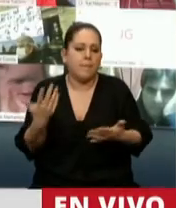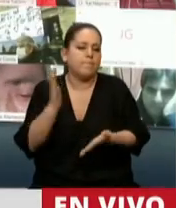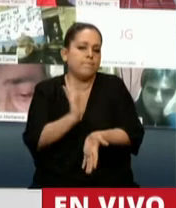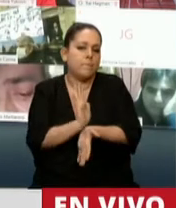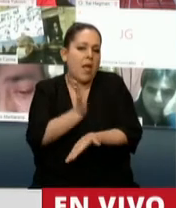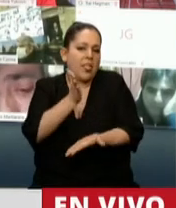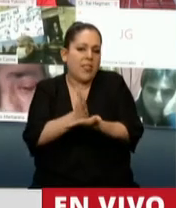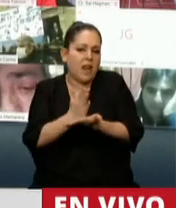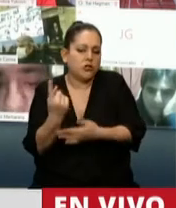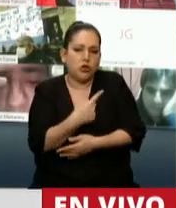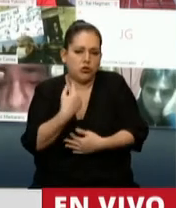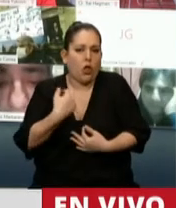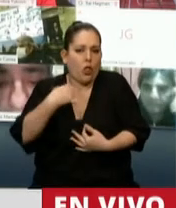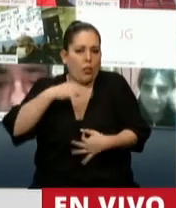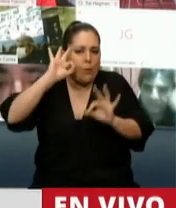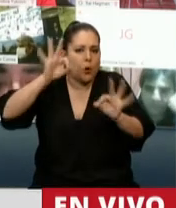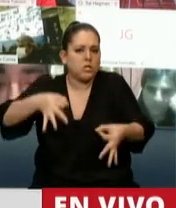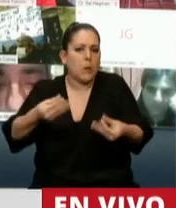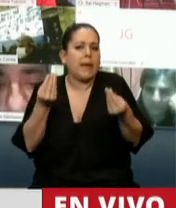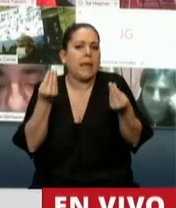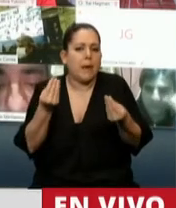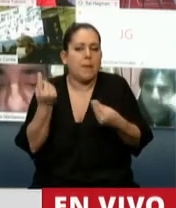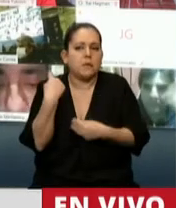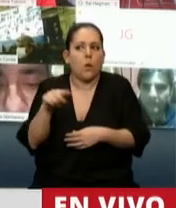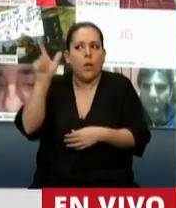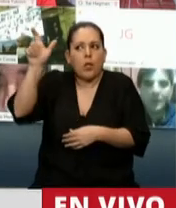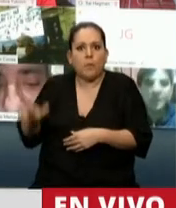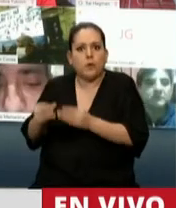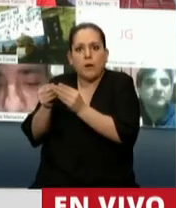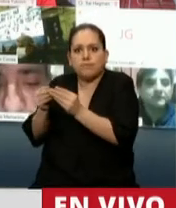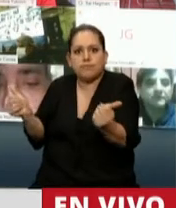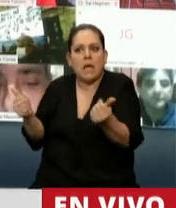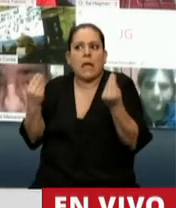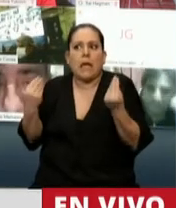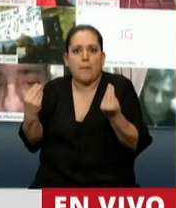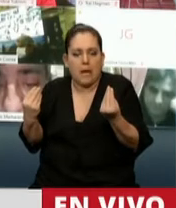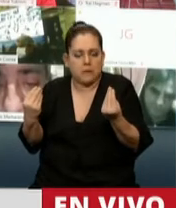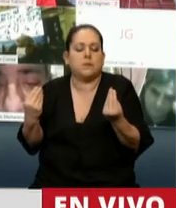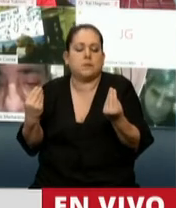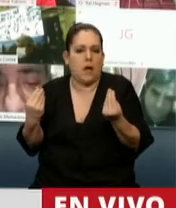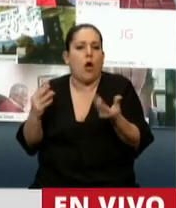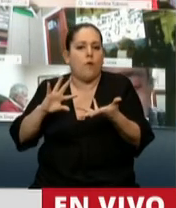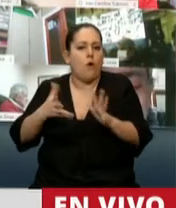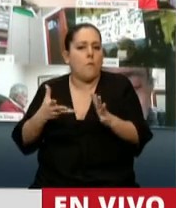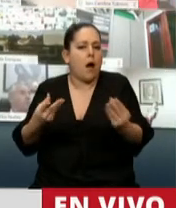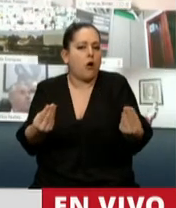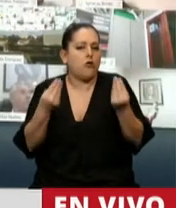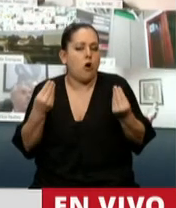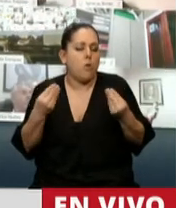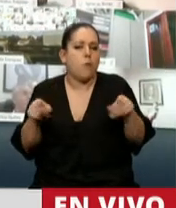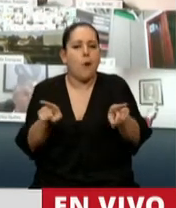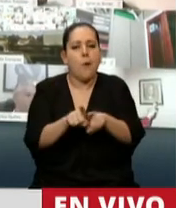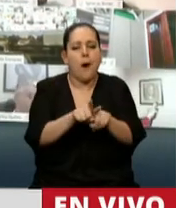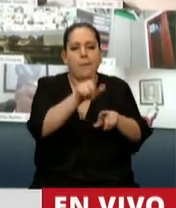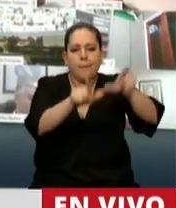derecho a saber que tienen todos los argentinos de qué pasa cuando una persona desaparece en la Argentina y cómo actúan todos los